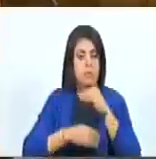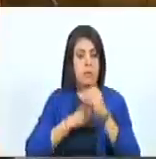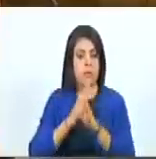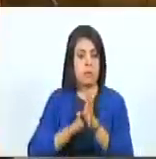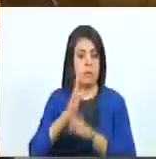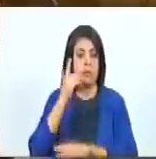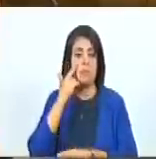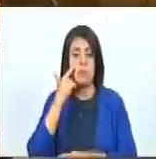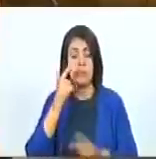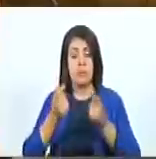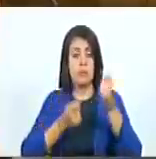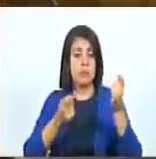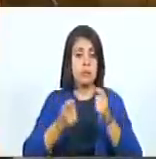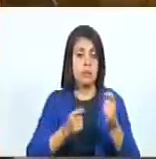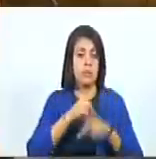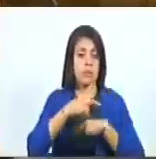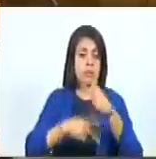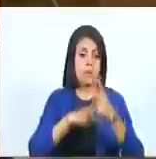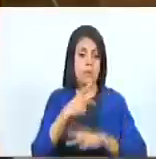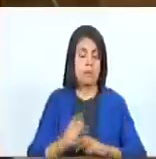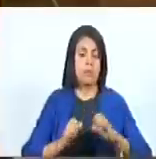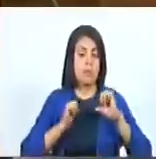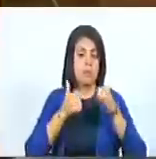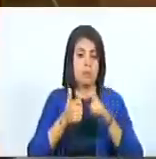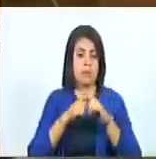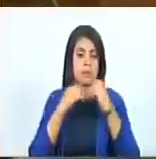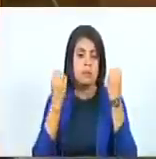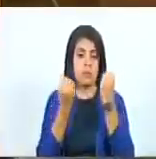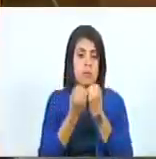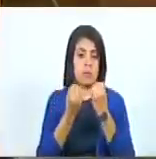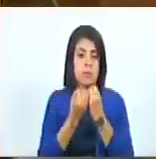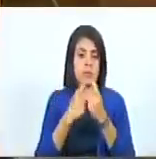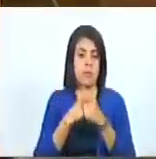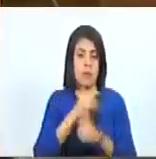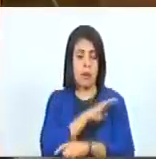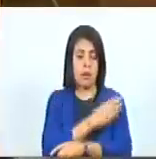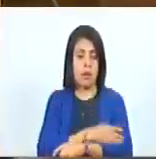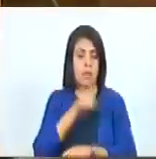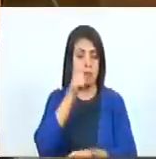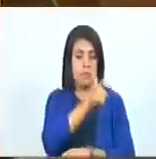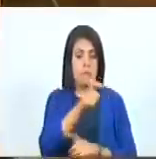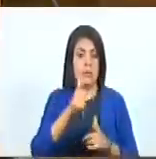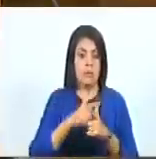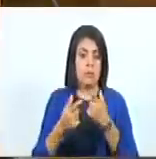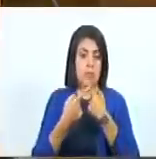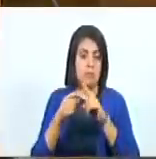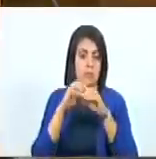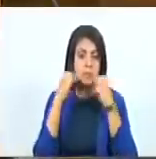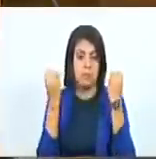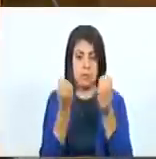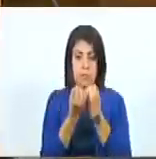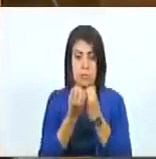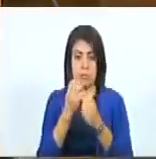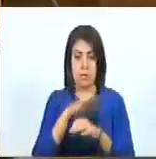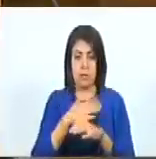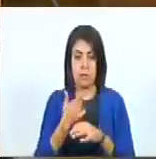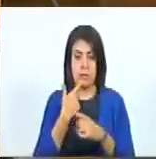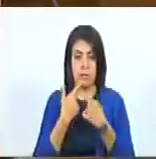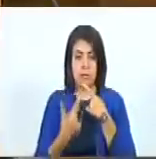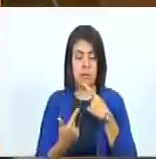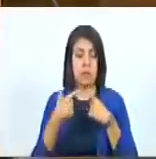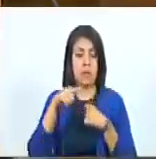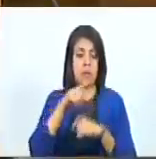seguimiento y control del procedimiento iniciado ante el órgano o ente del Poder Público u organizaciones e